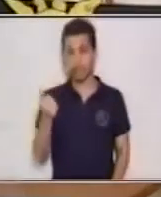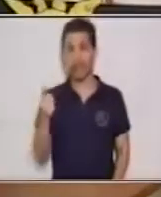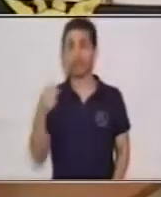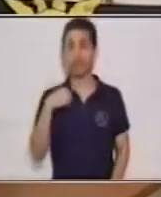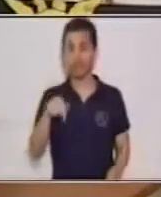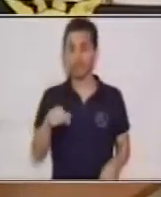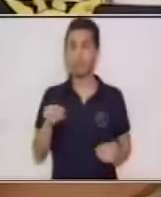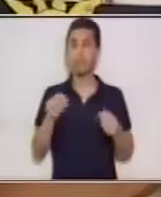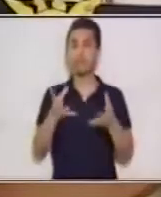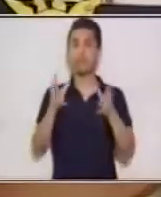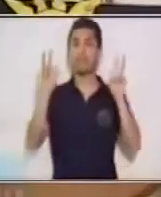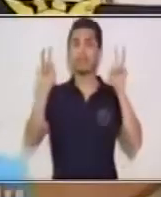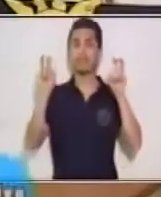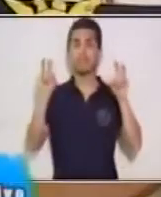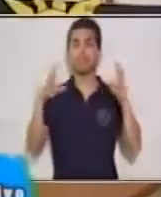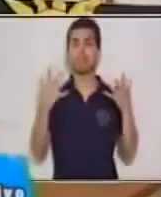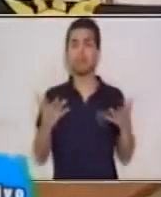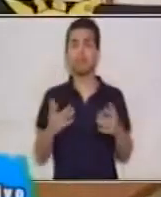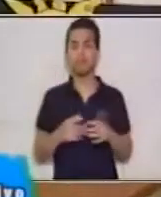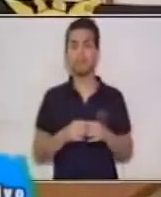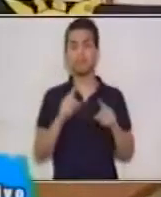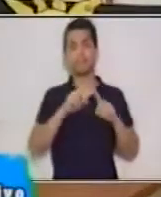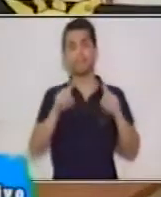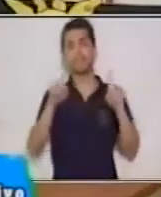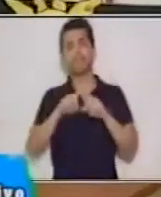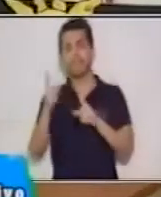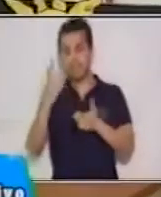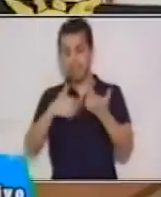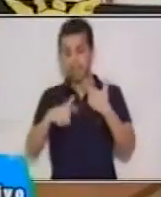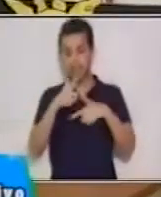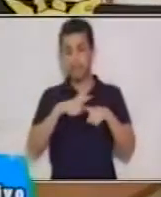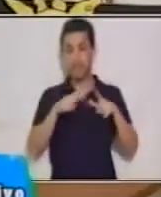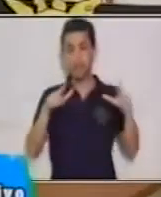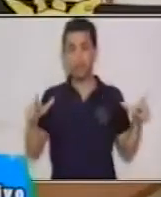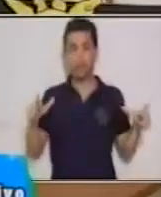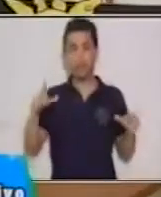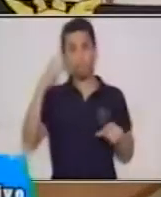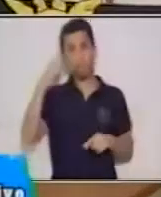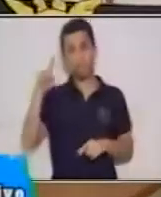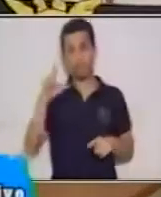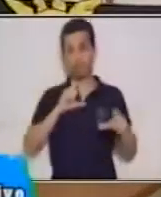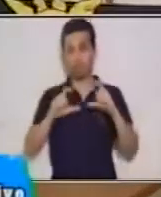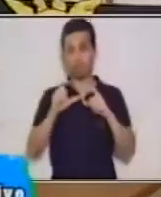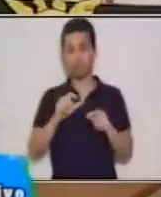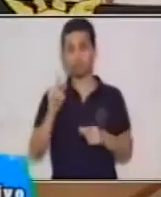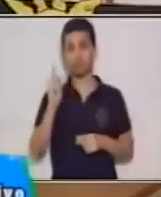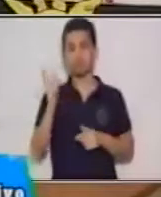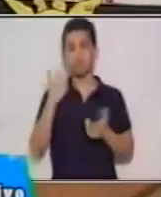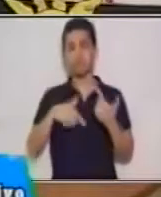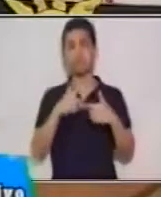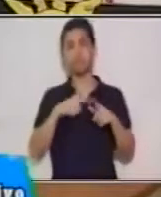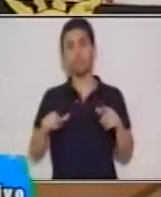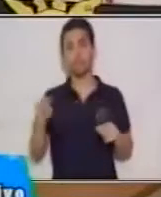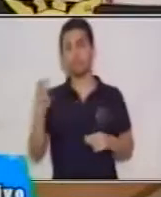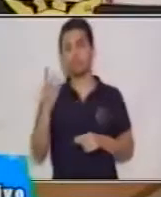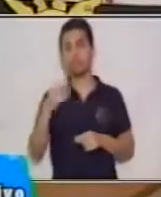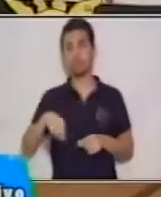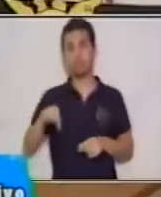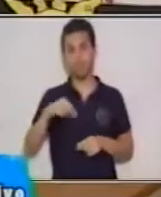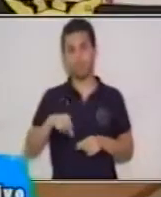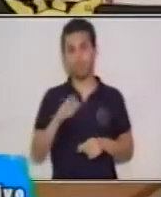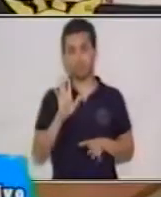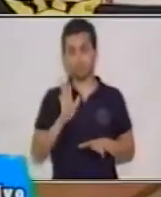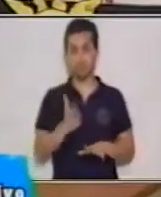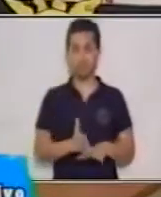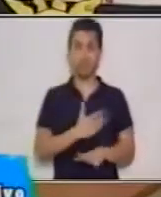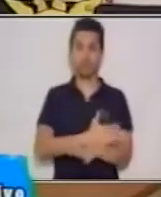desarrollaré el tema Tipos de Lenguaje del Área de Comunicación y Lenguaje para Tercer Grado Primaria. Pero antes